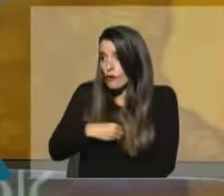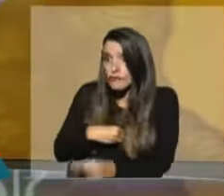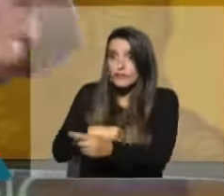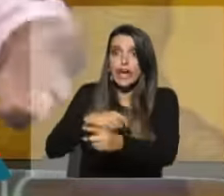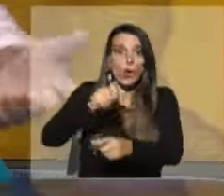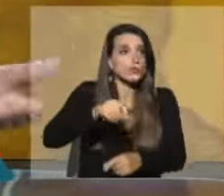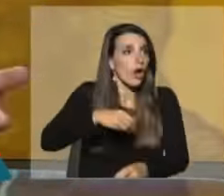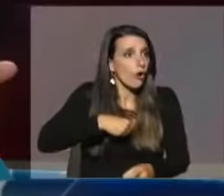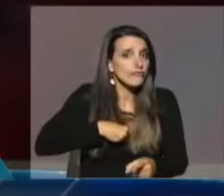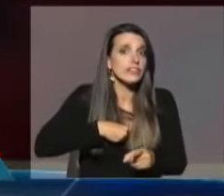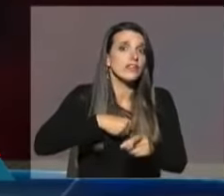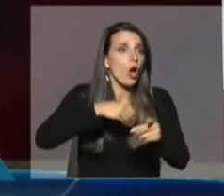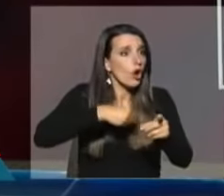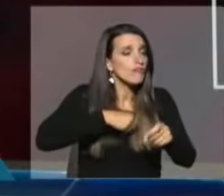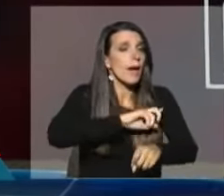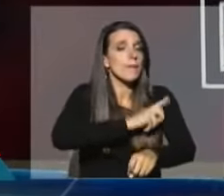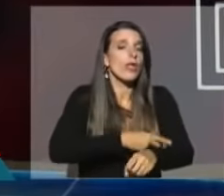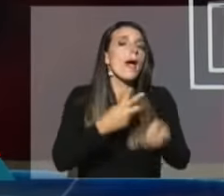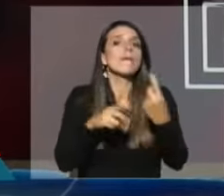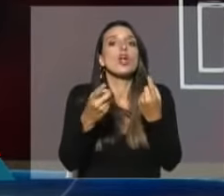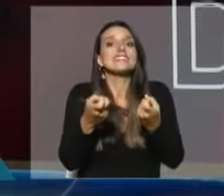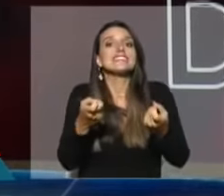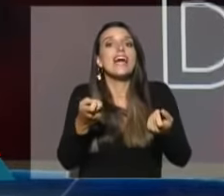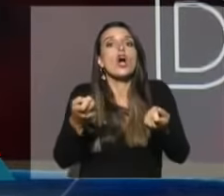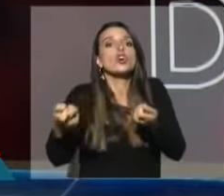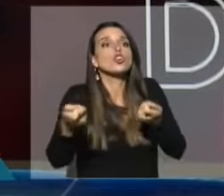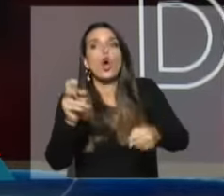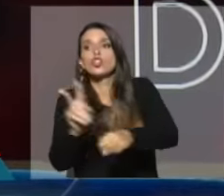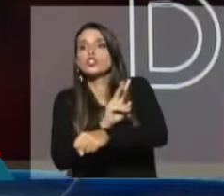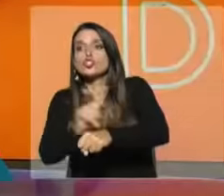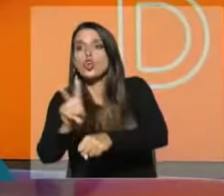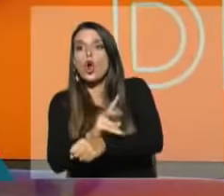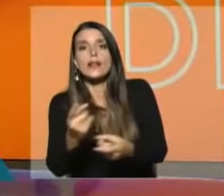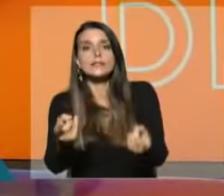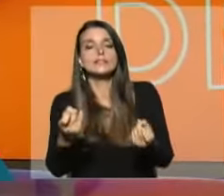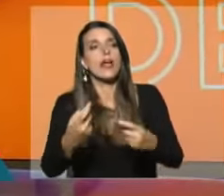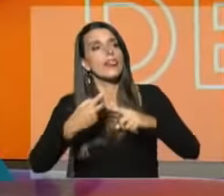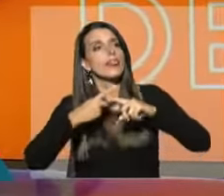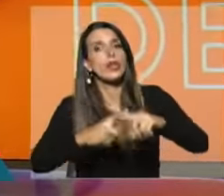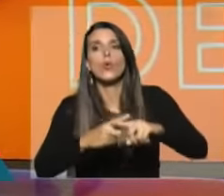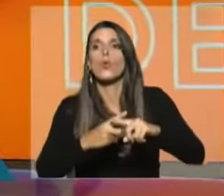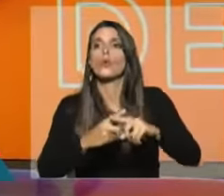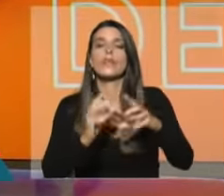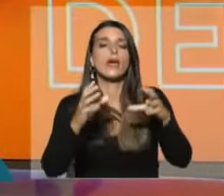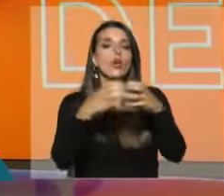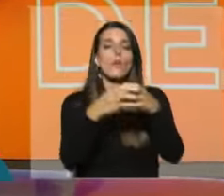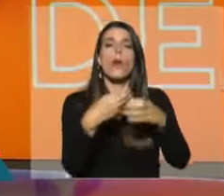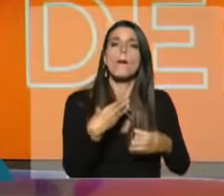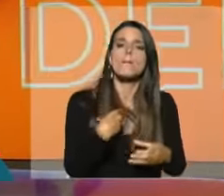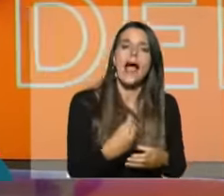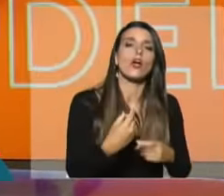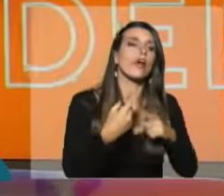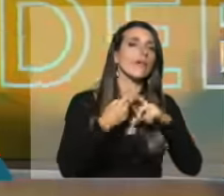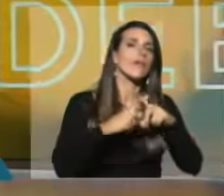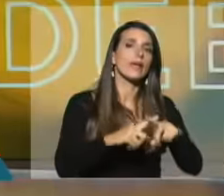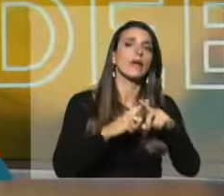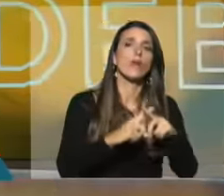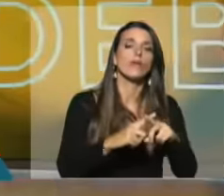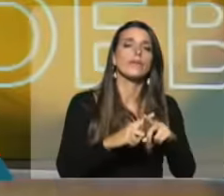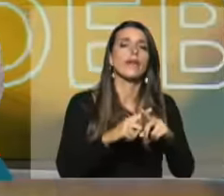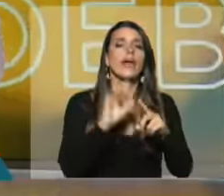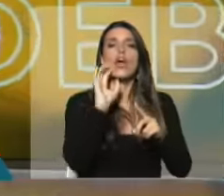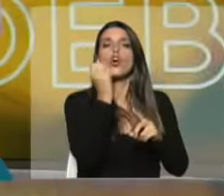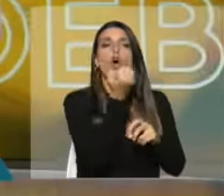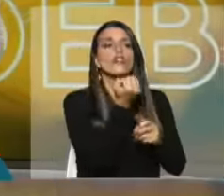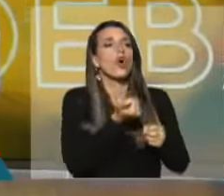confiamos en la justicia, confiamos en los poderes. Pero tiene que haber controles. Entonces, discutimos con el Partido Nacional el Código de